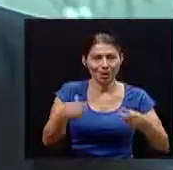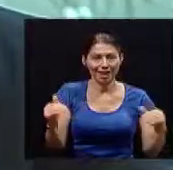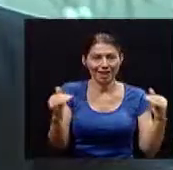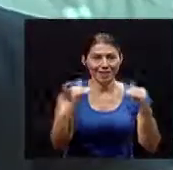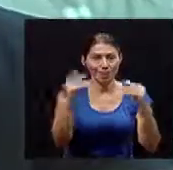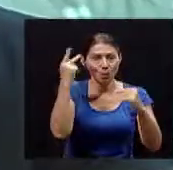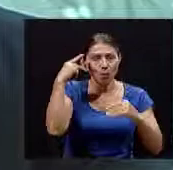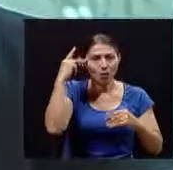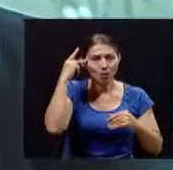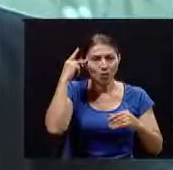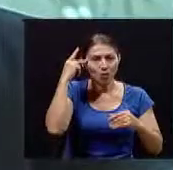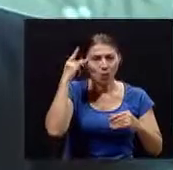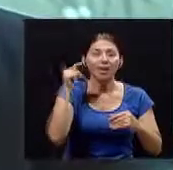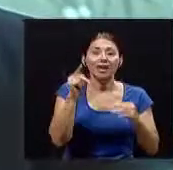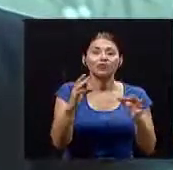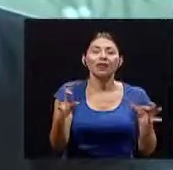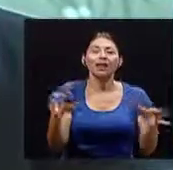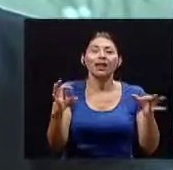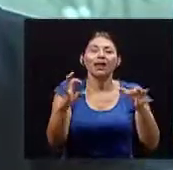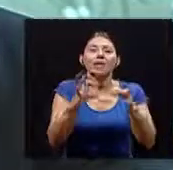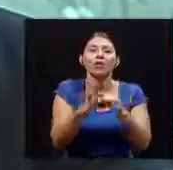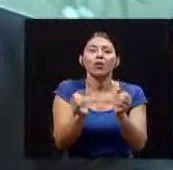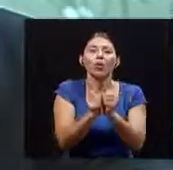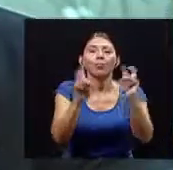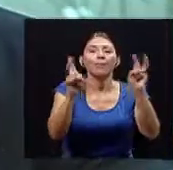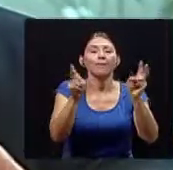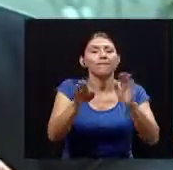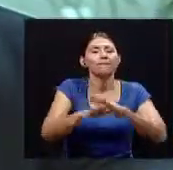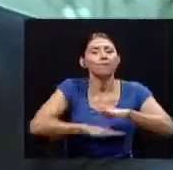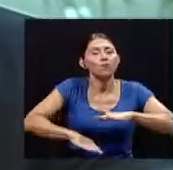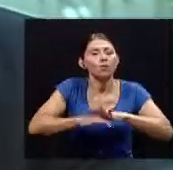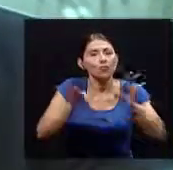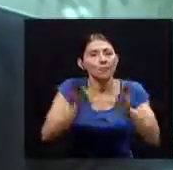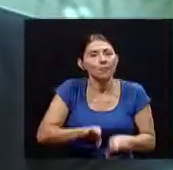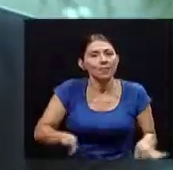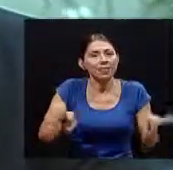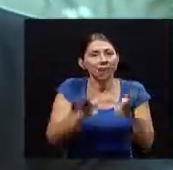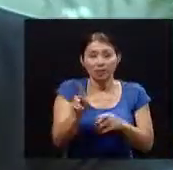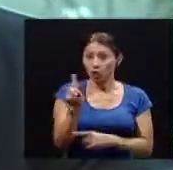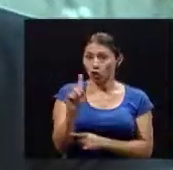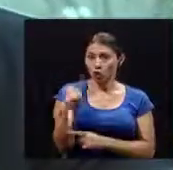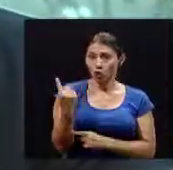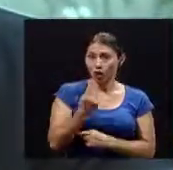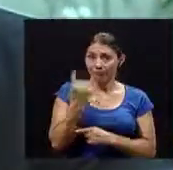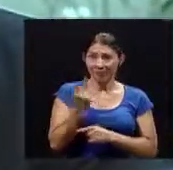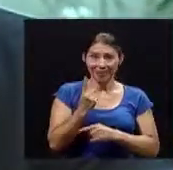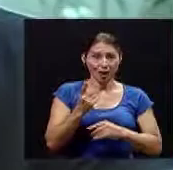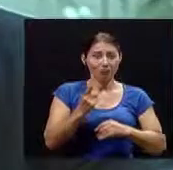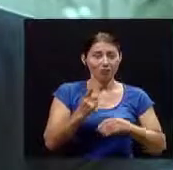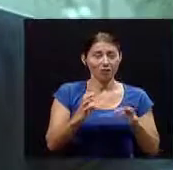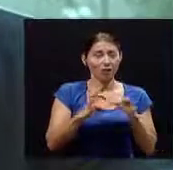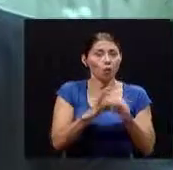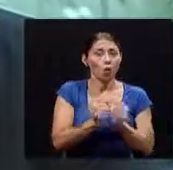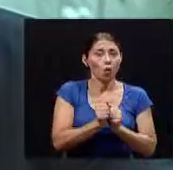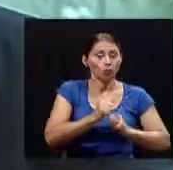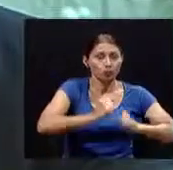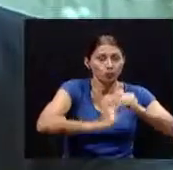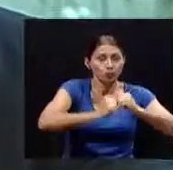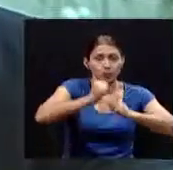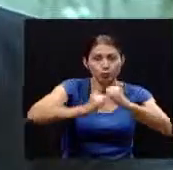que tiene que ver con aspectos fundamentales no solamente de la ordenación del territorio el ordenamiento territorial